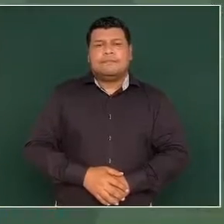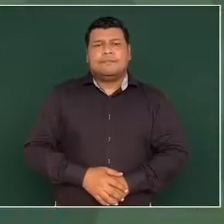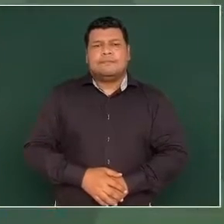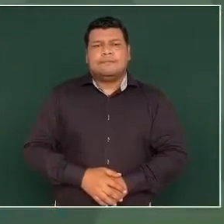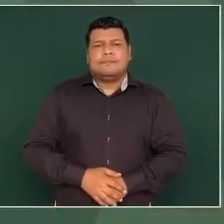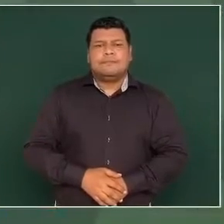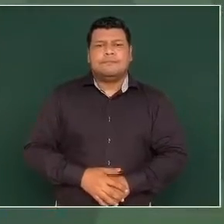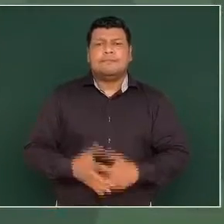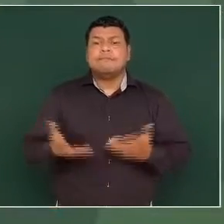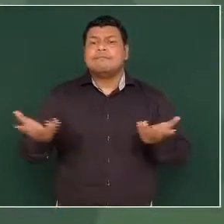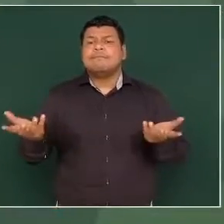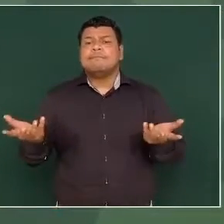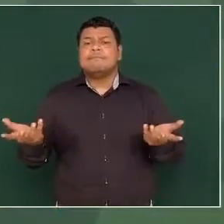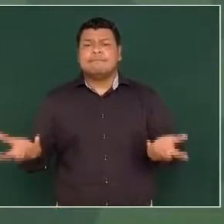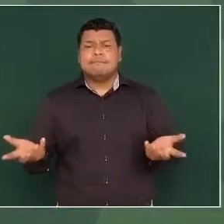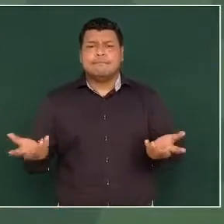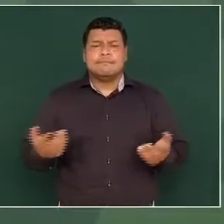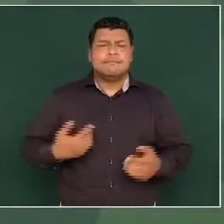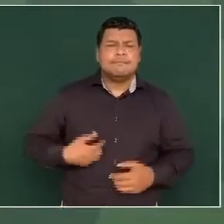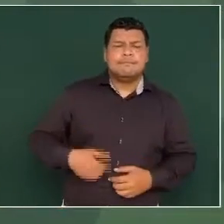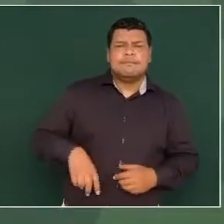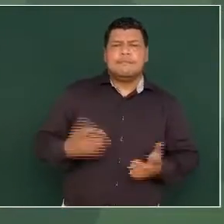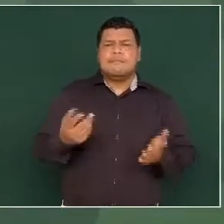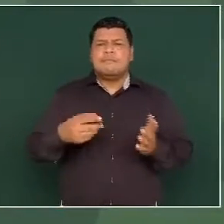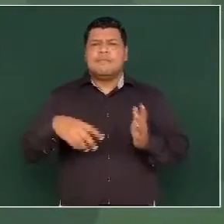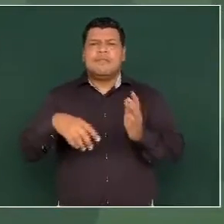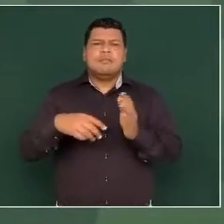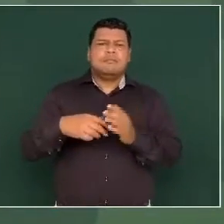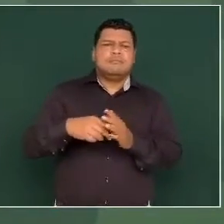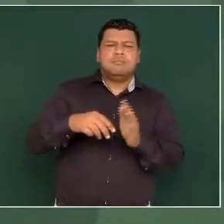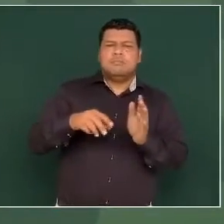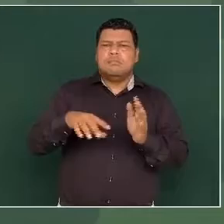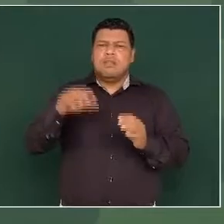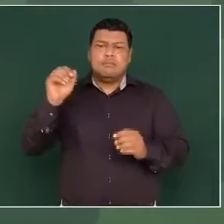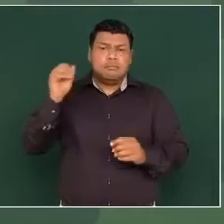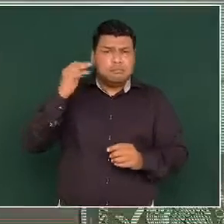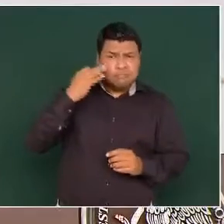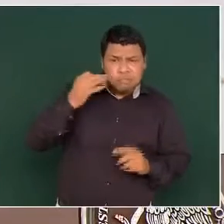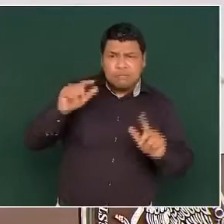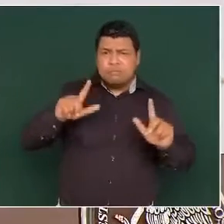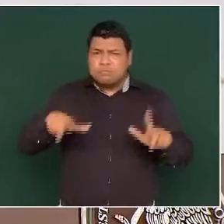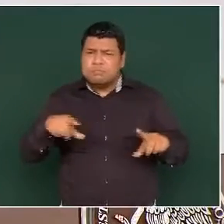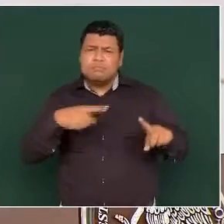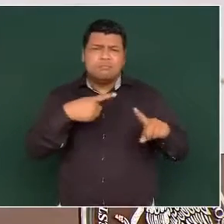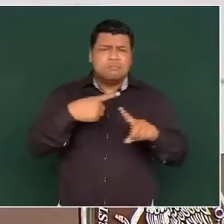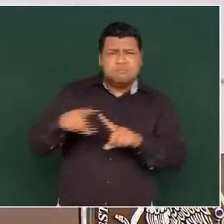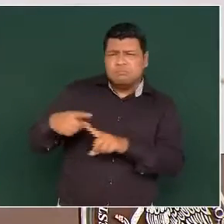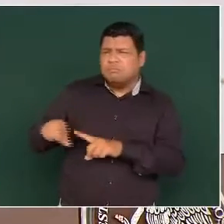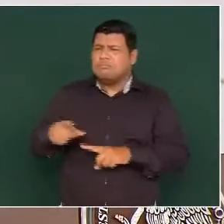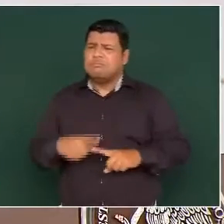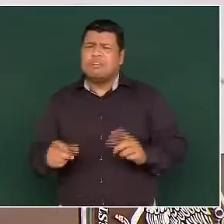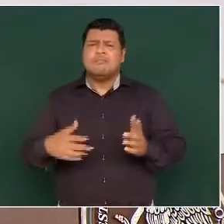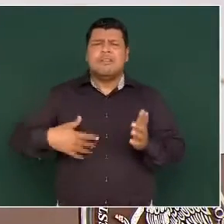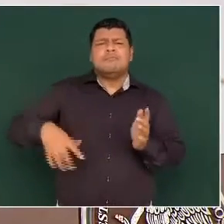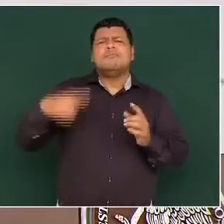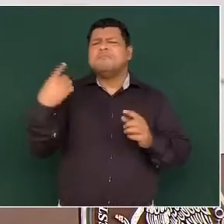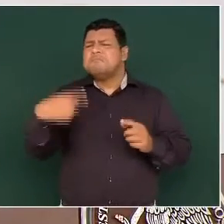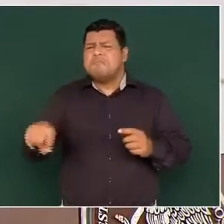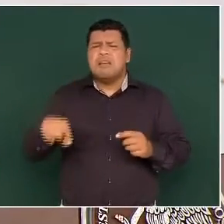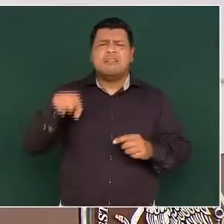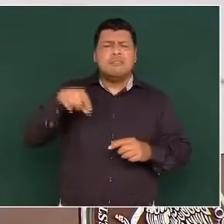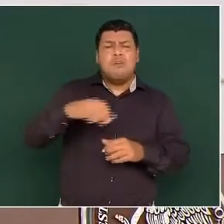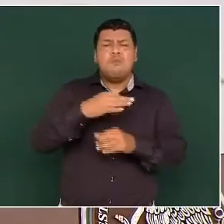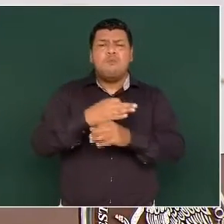los medios de información, en las redes, donde se va a transmitir la